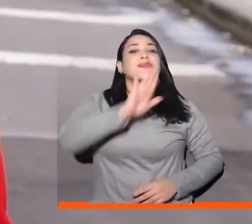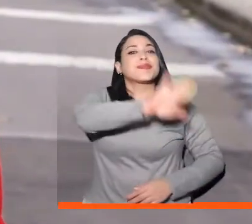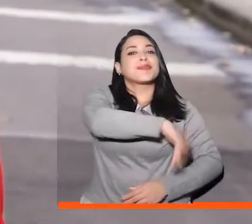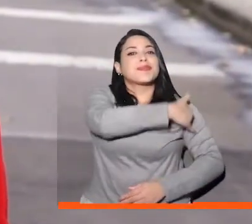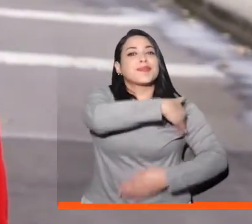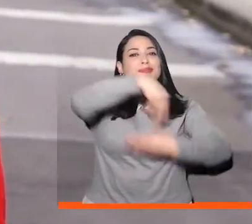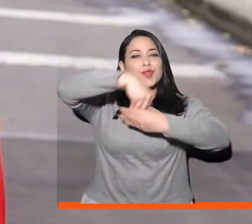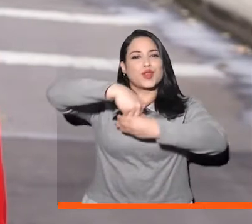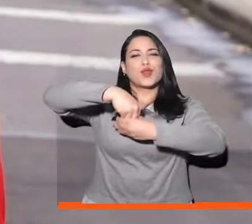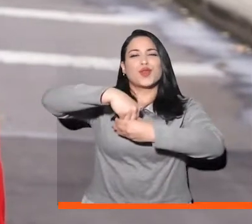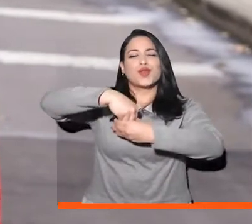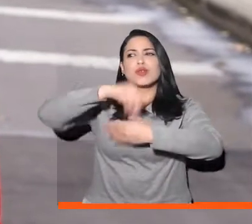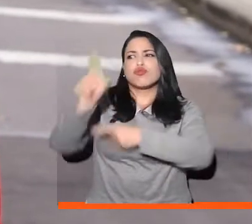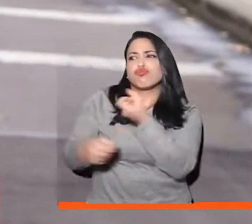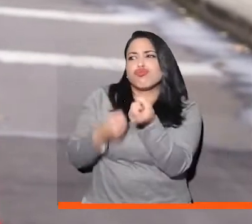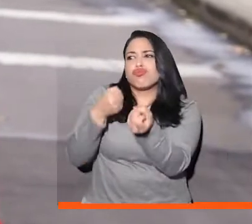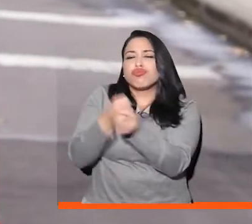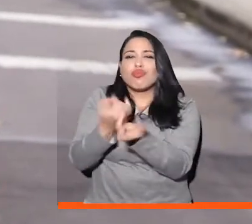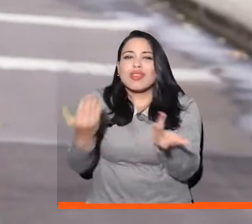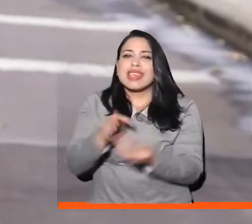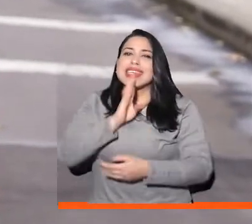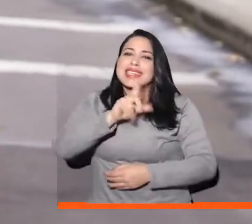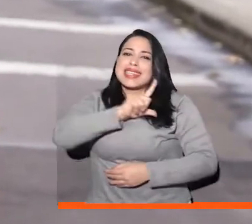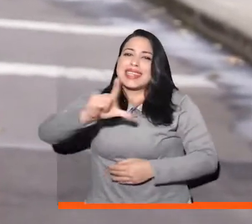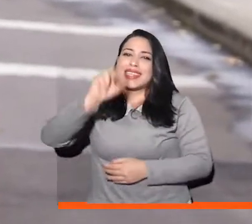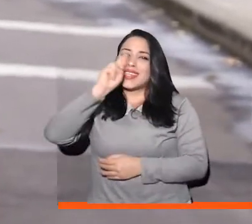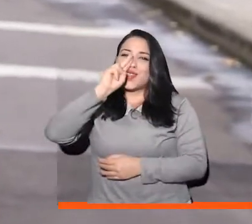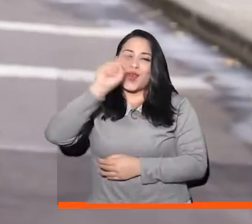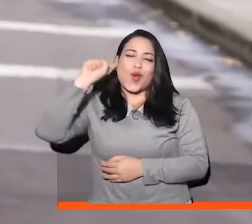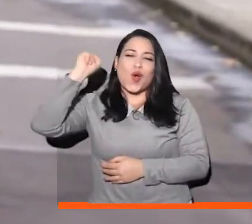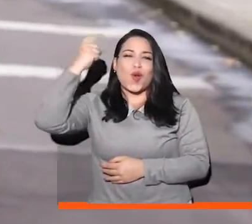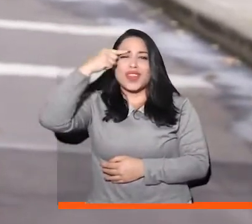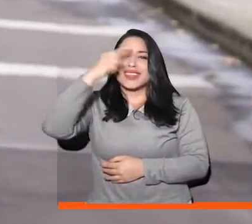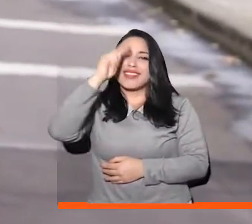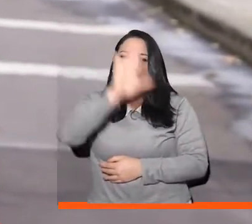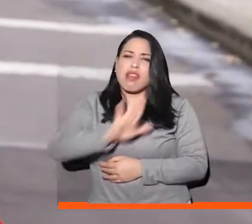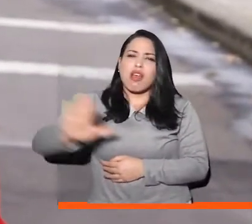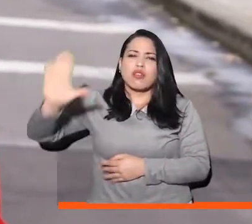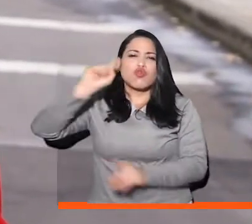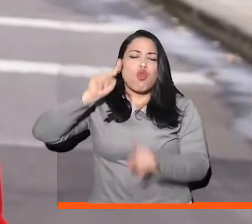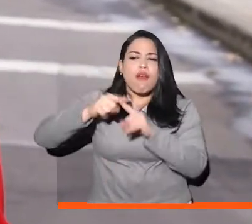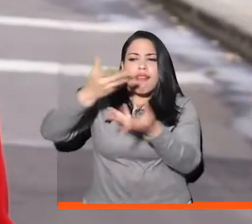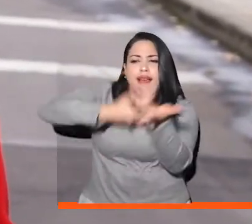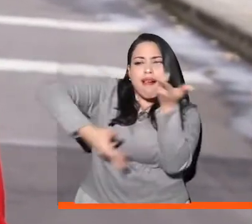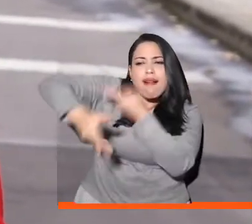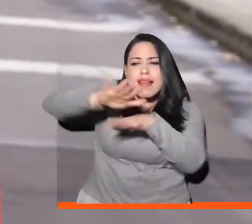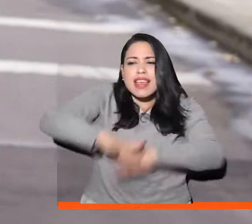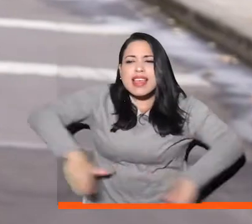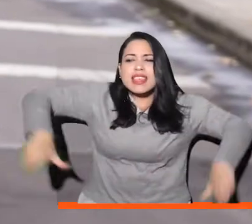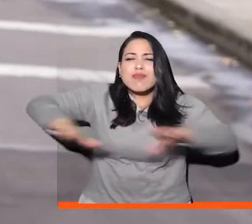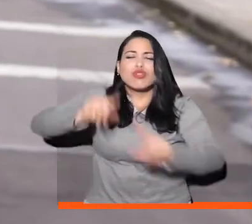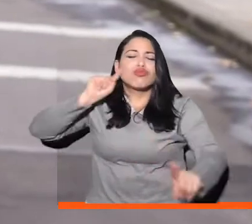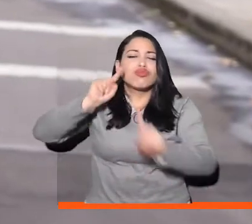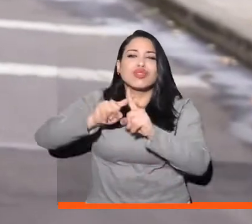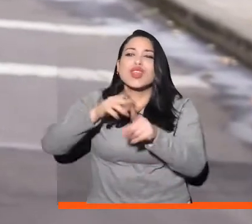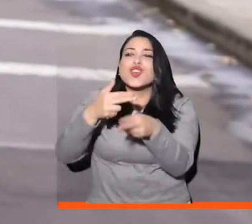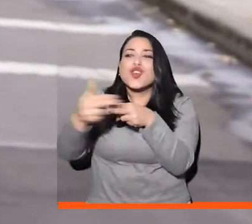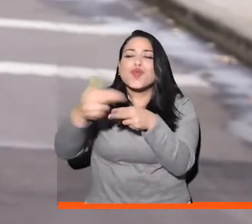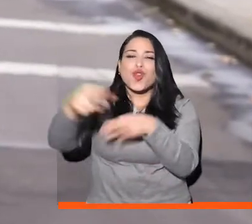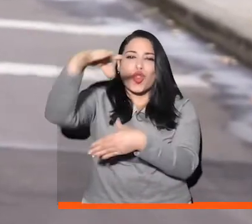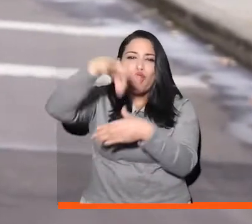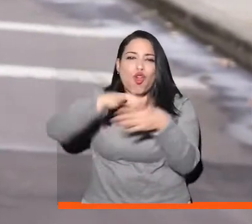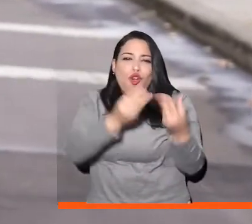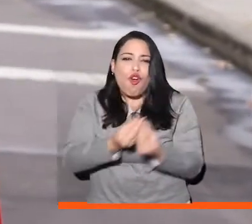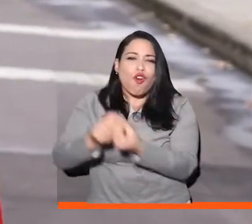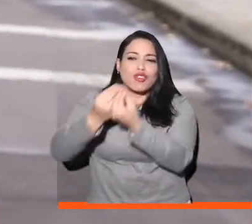El ministro del Interior se une al liderazgo del gobierno nacional por abrir espacios de diálogo y participación mediante las